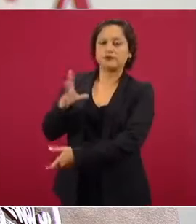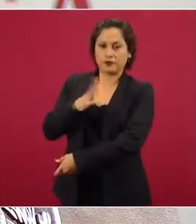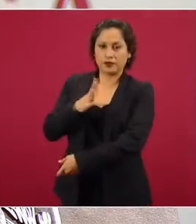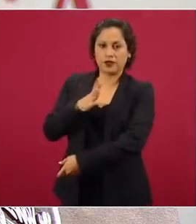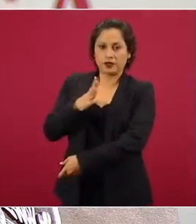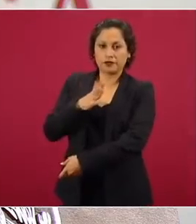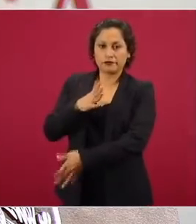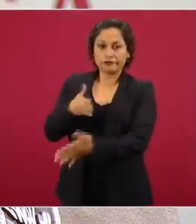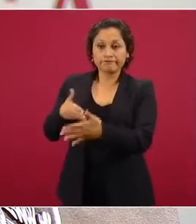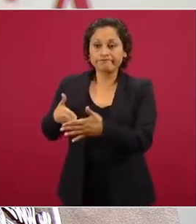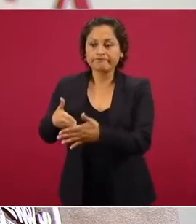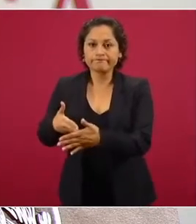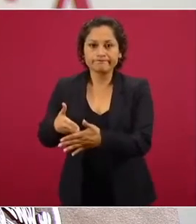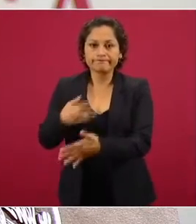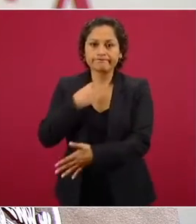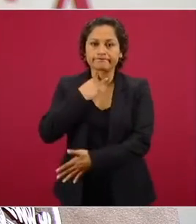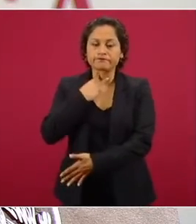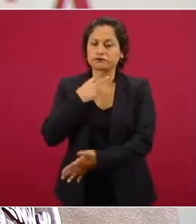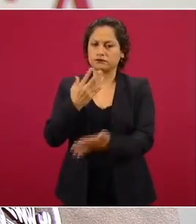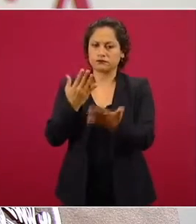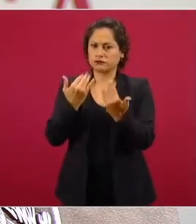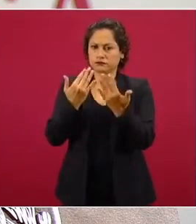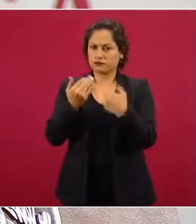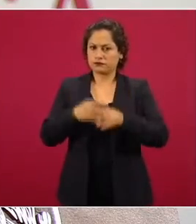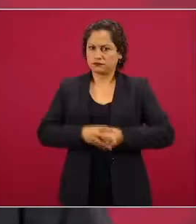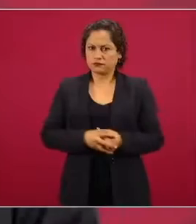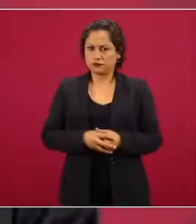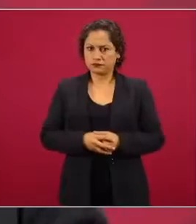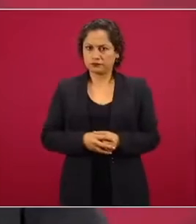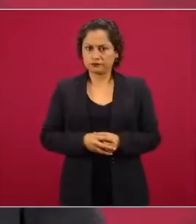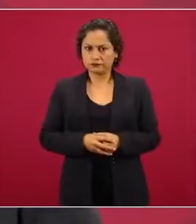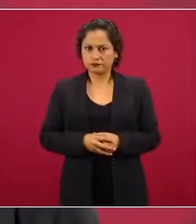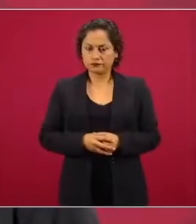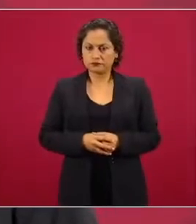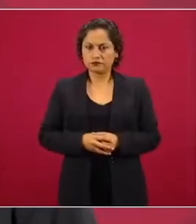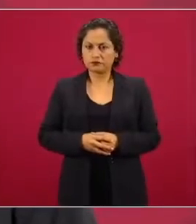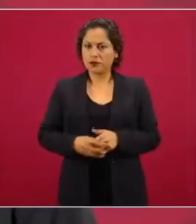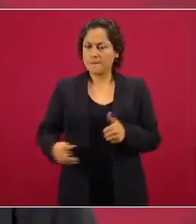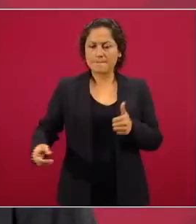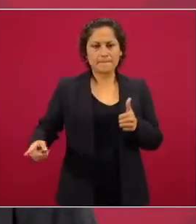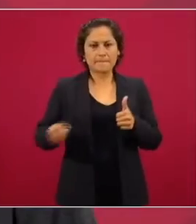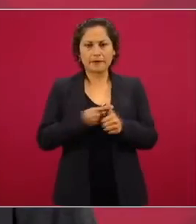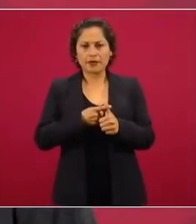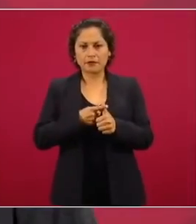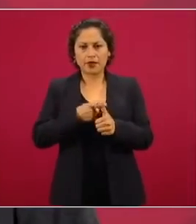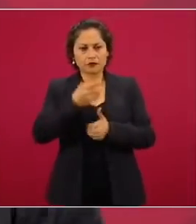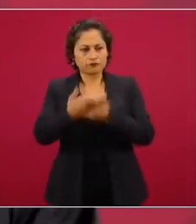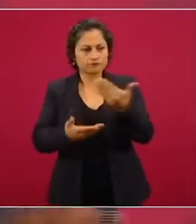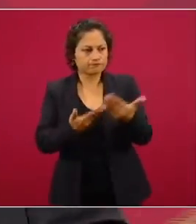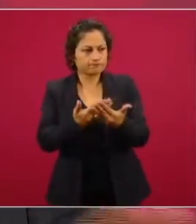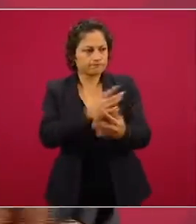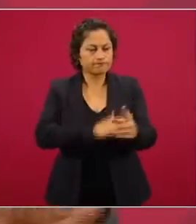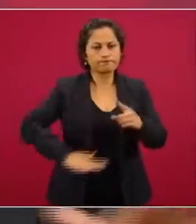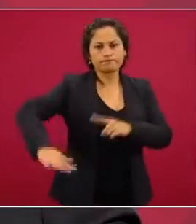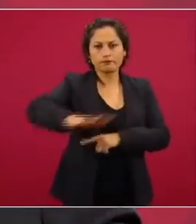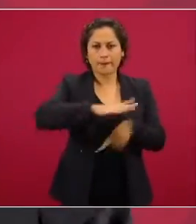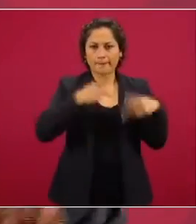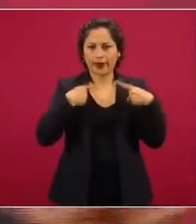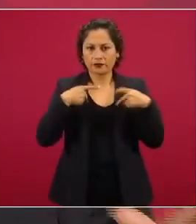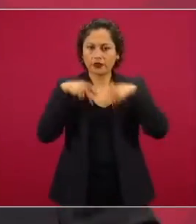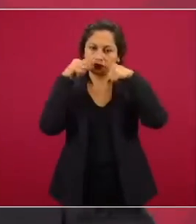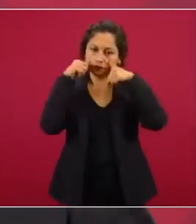límite, el pueblo es primero y más los que